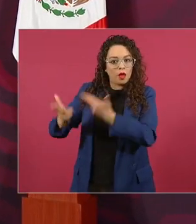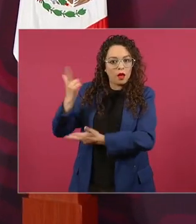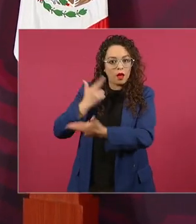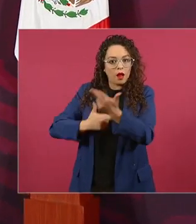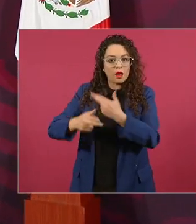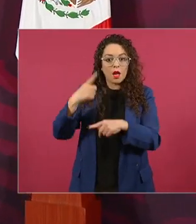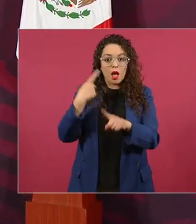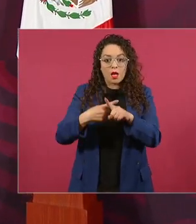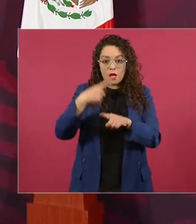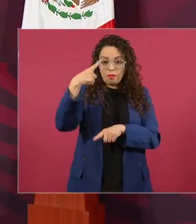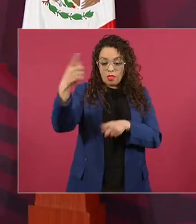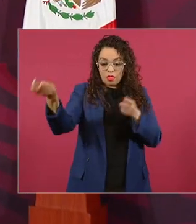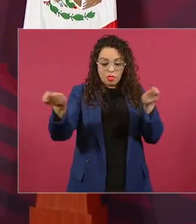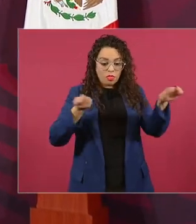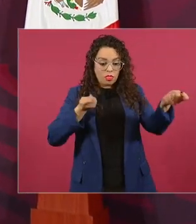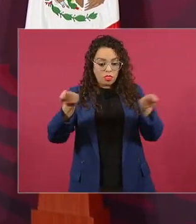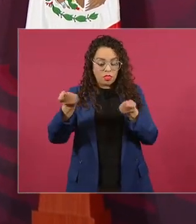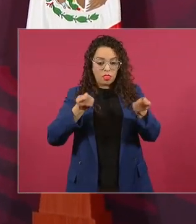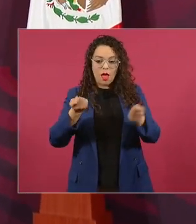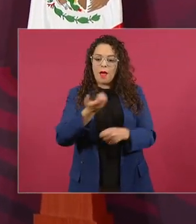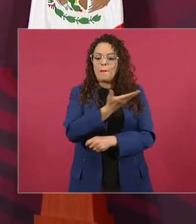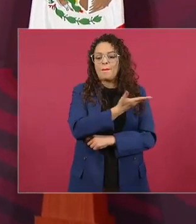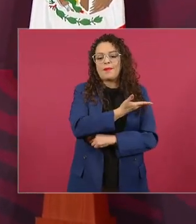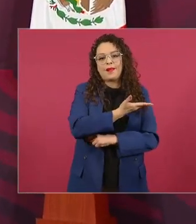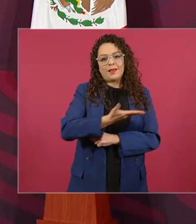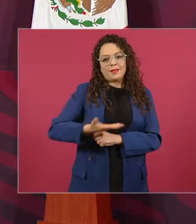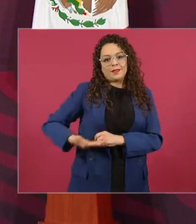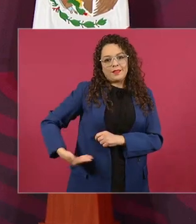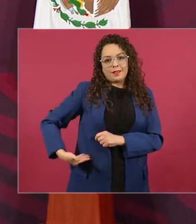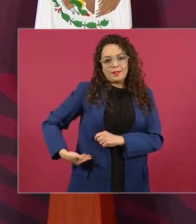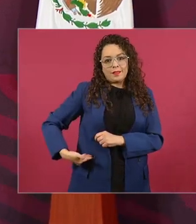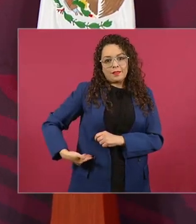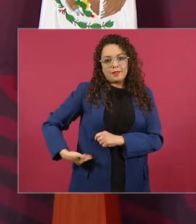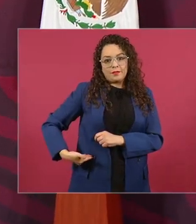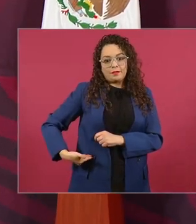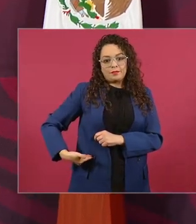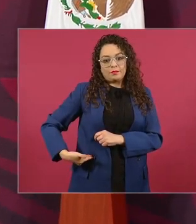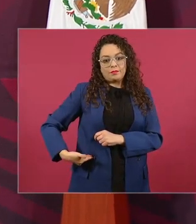así era el